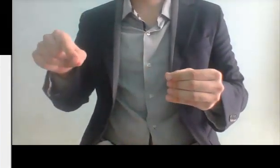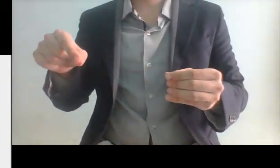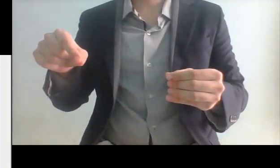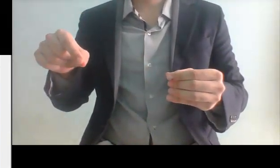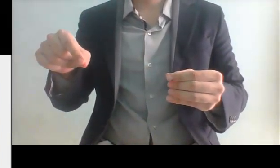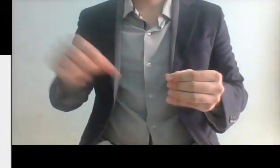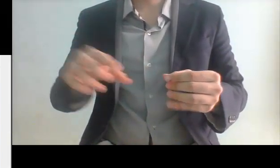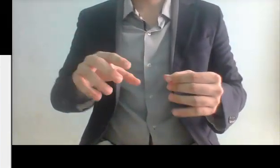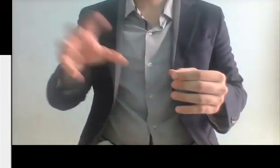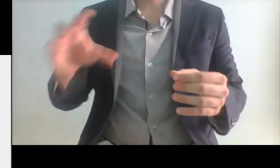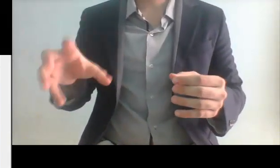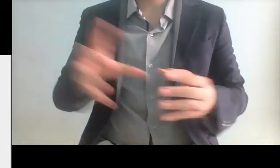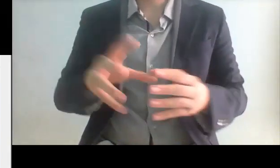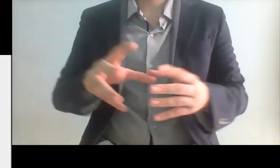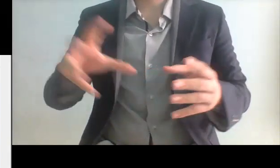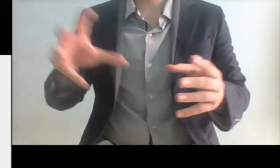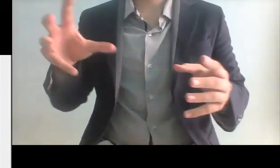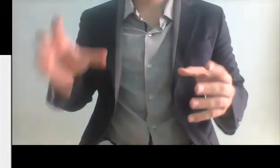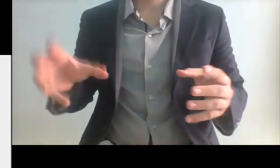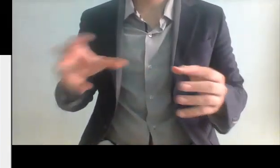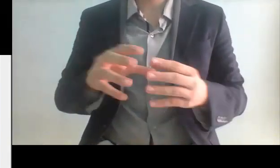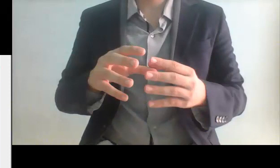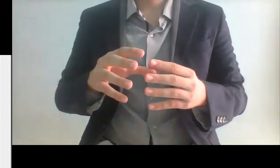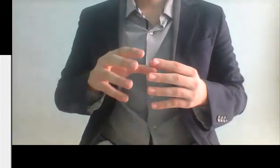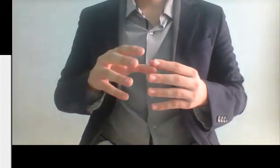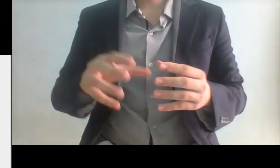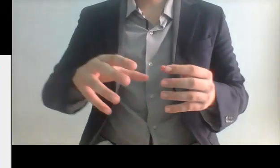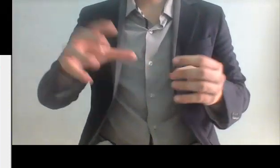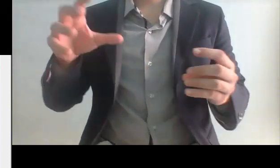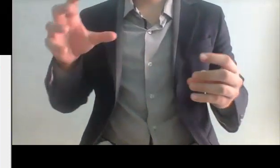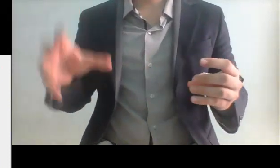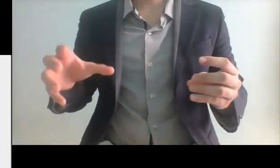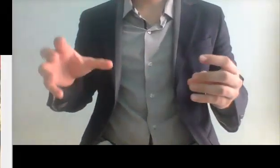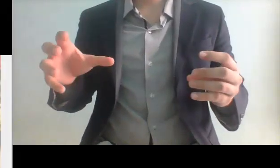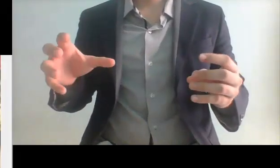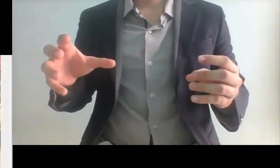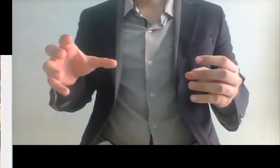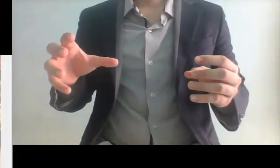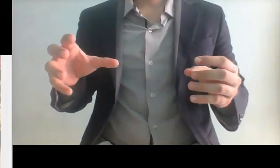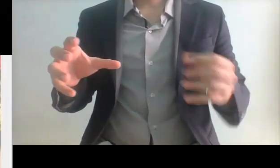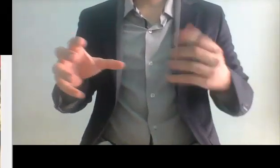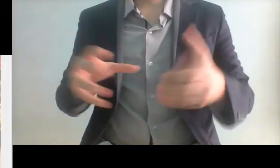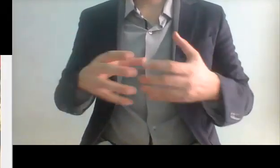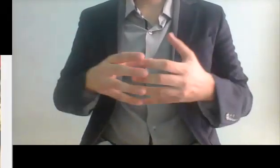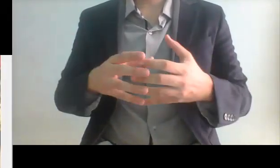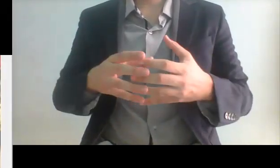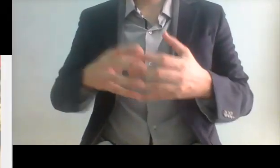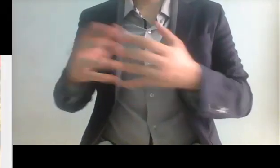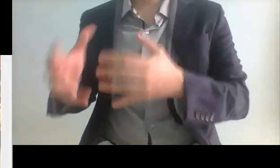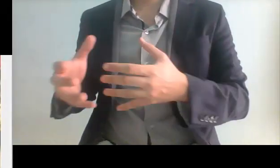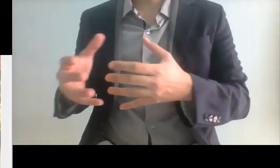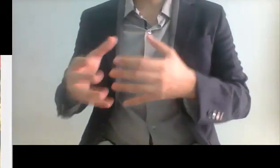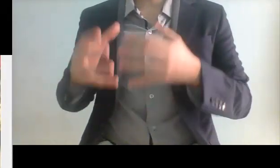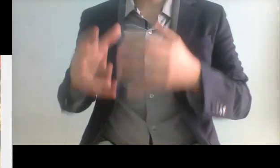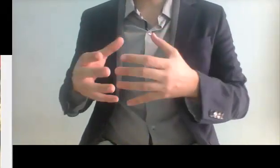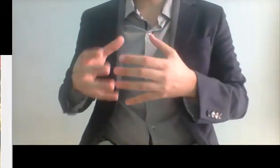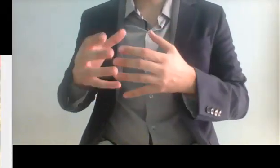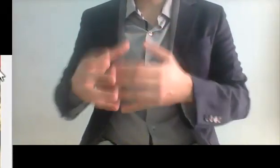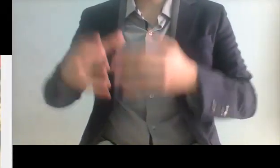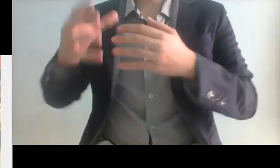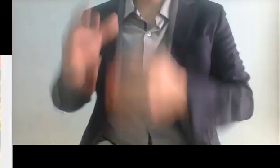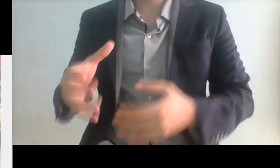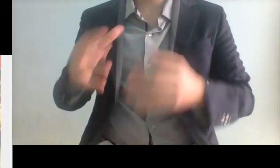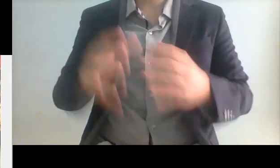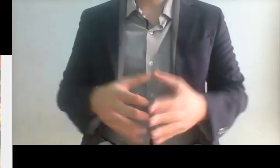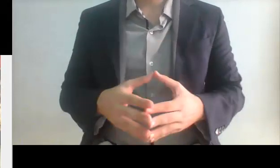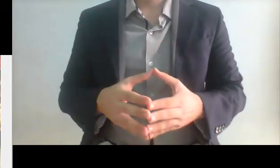quebrando Pemex comprando empresas que tenían deudas gigantescas y dando contratos para suministro de gas a empresas a